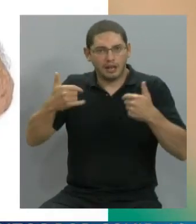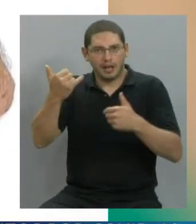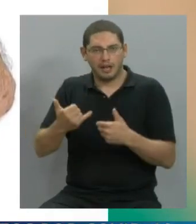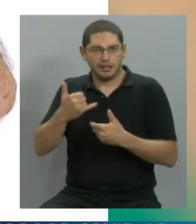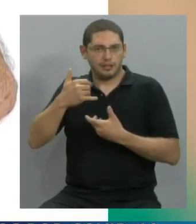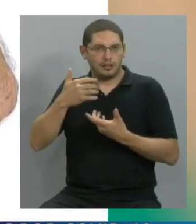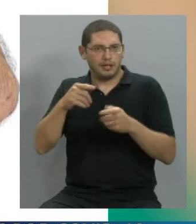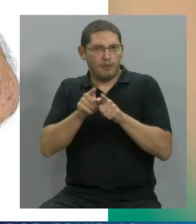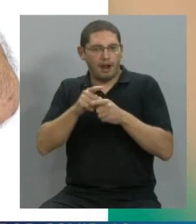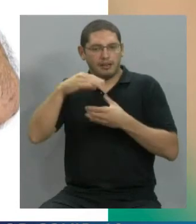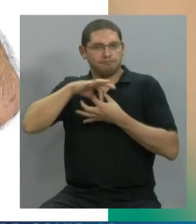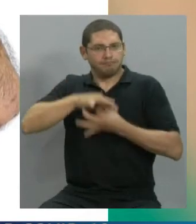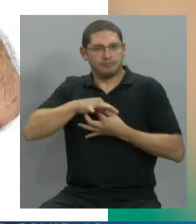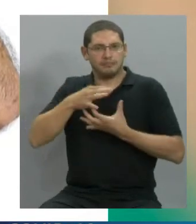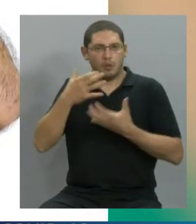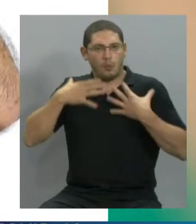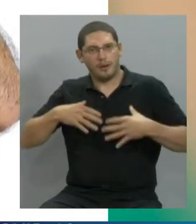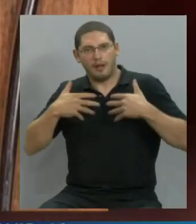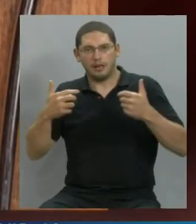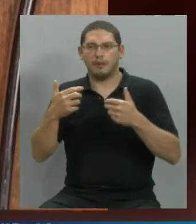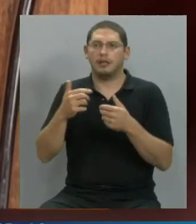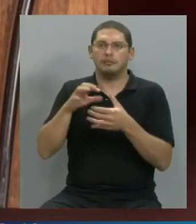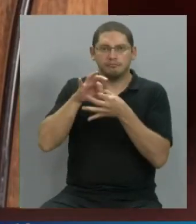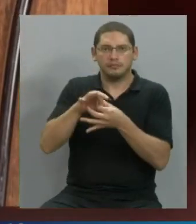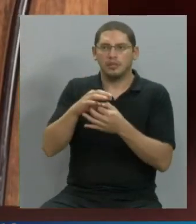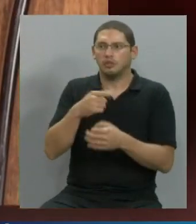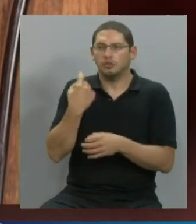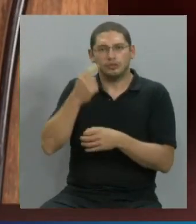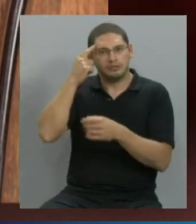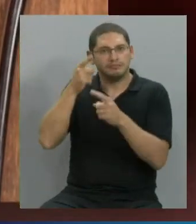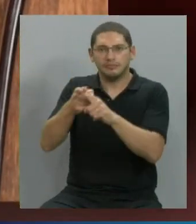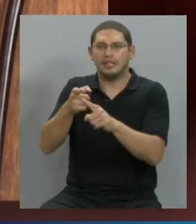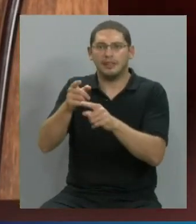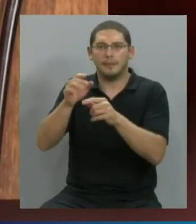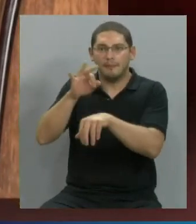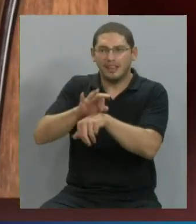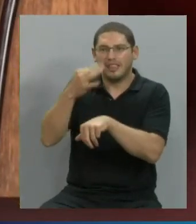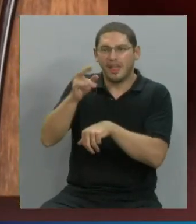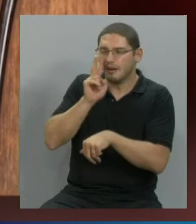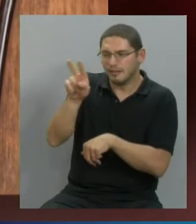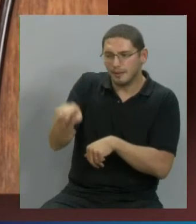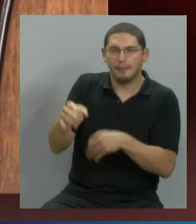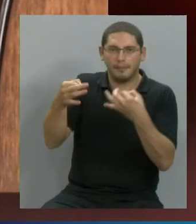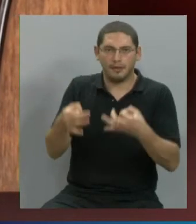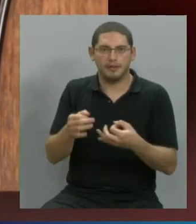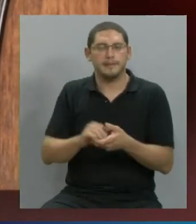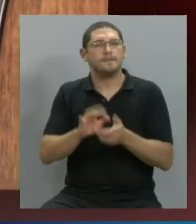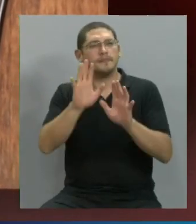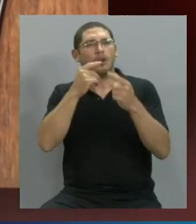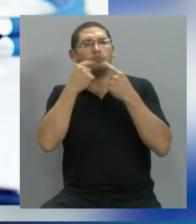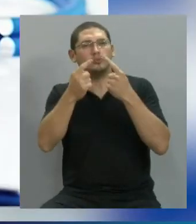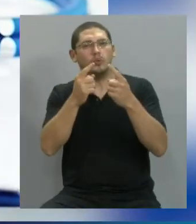medicación que te da. Nosotros queremos llegar a eso. Silvana, te quería hacer una consulta porque sabemos que